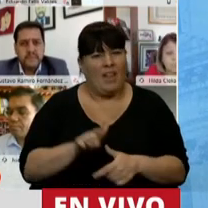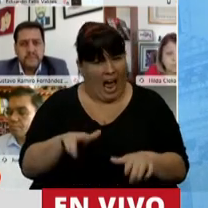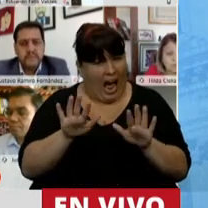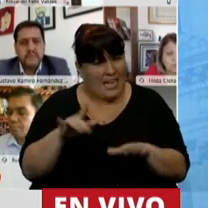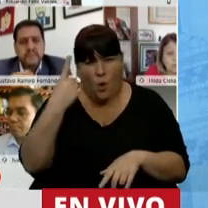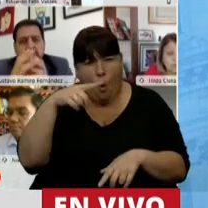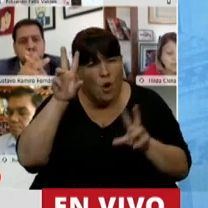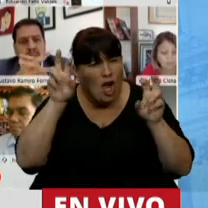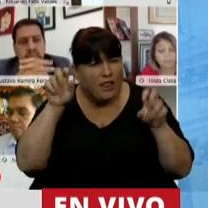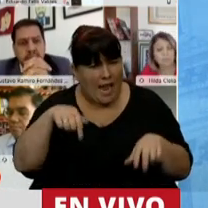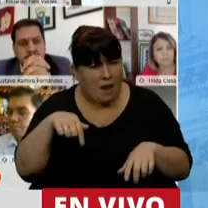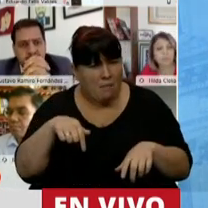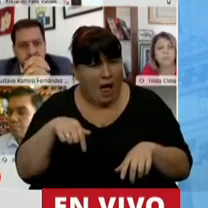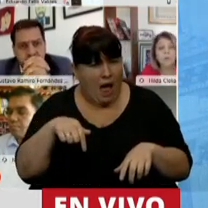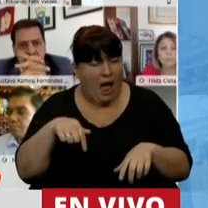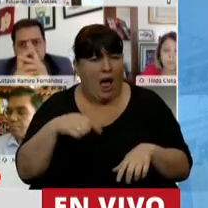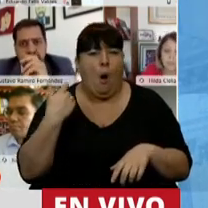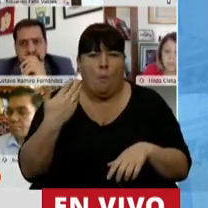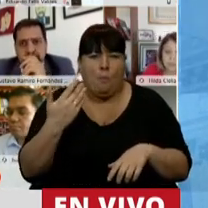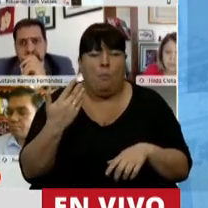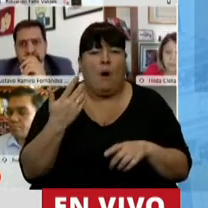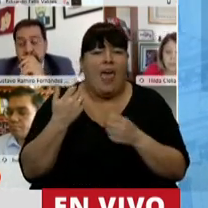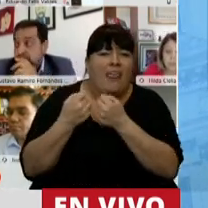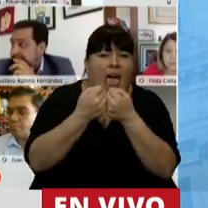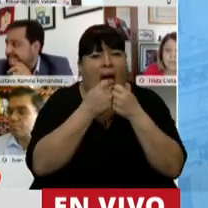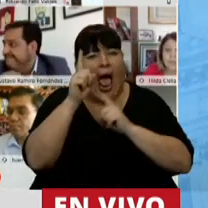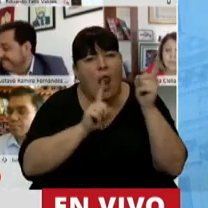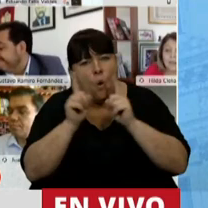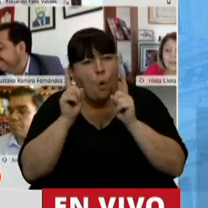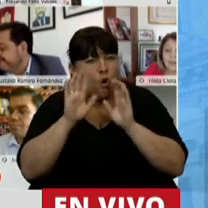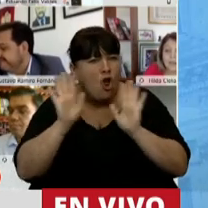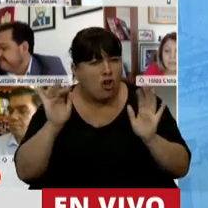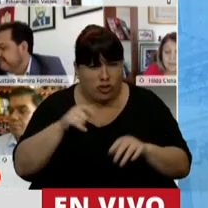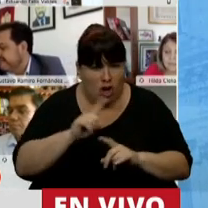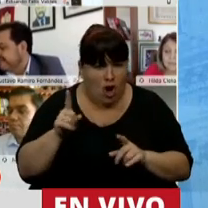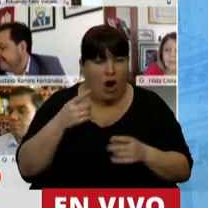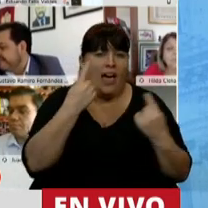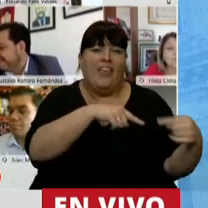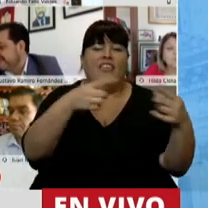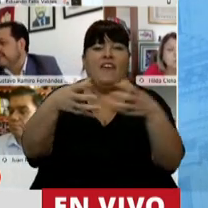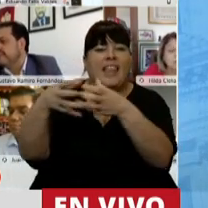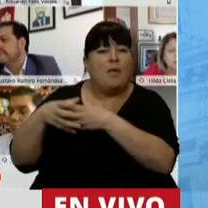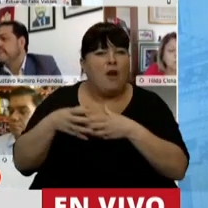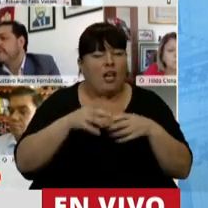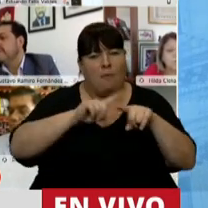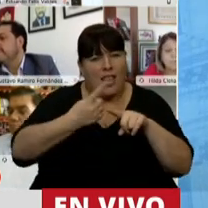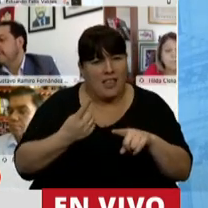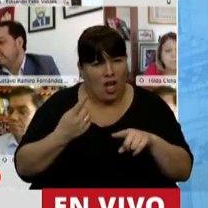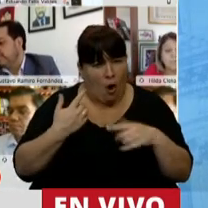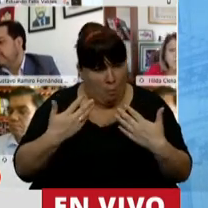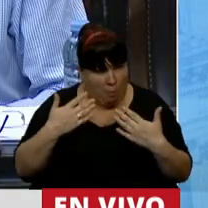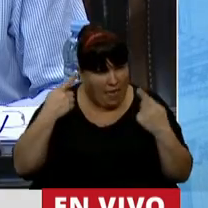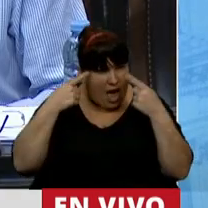a ser el único tema en que logremos cierto consenso transversal entre los distintos partidos políticos?